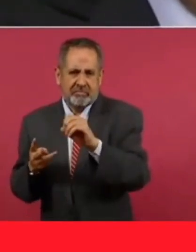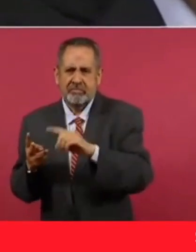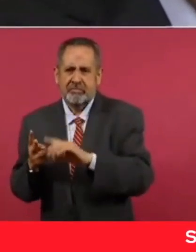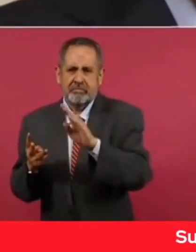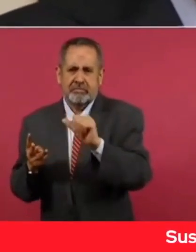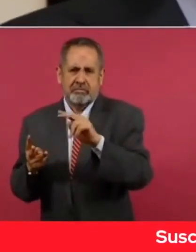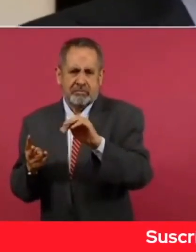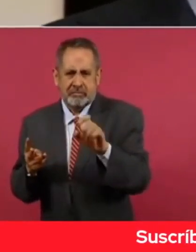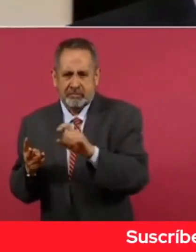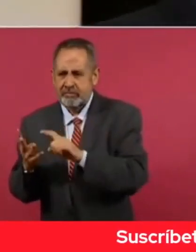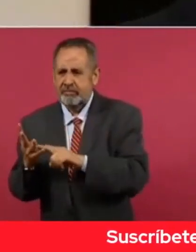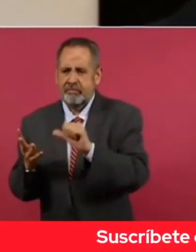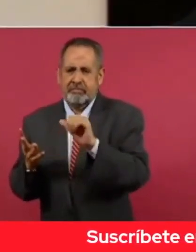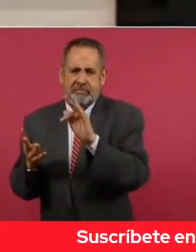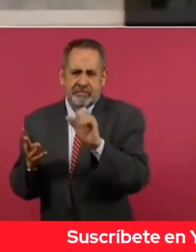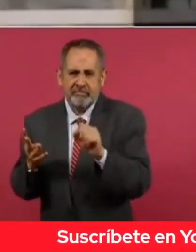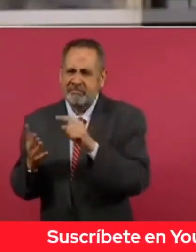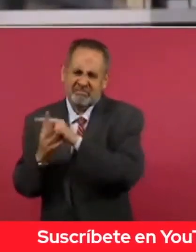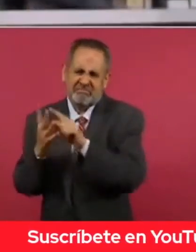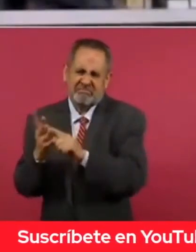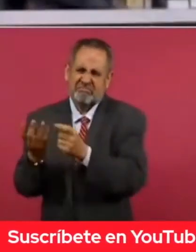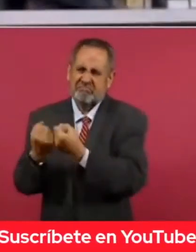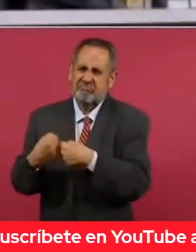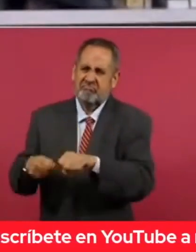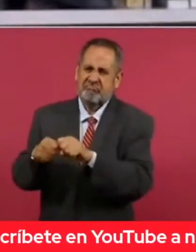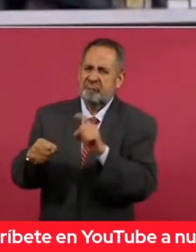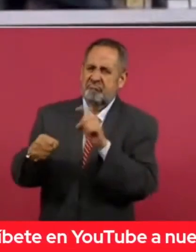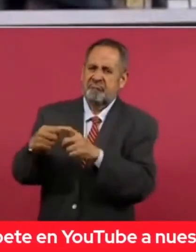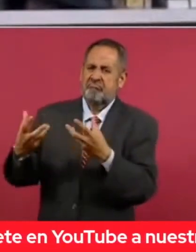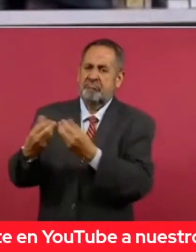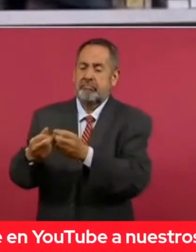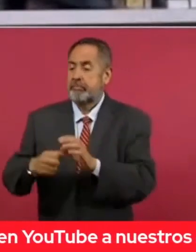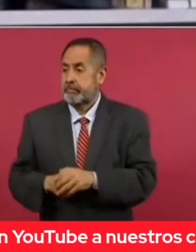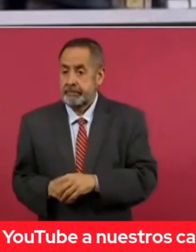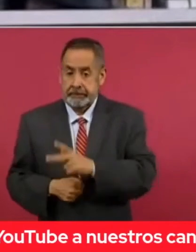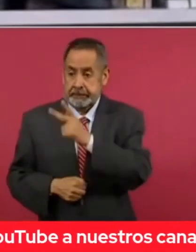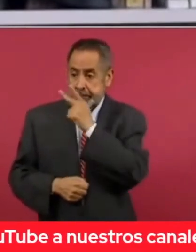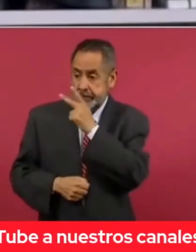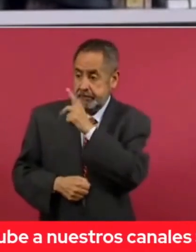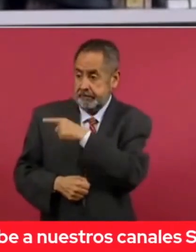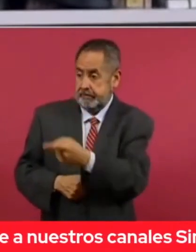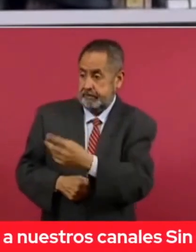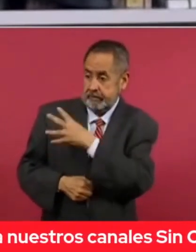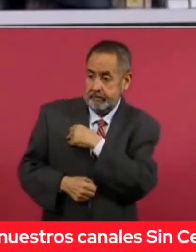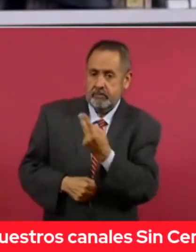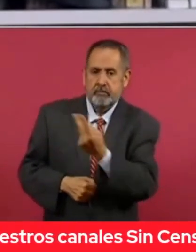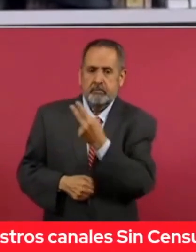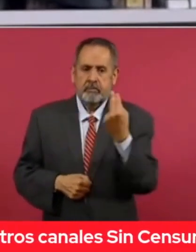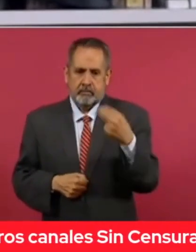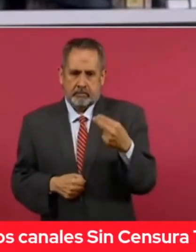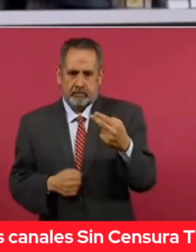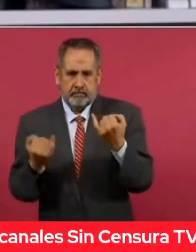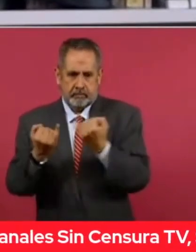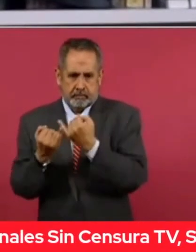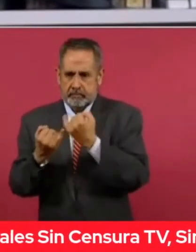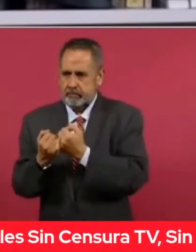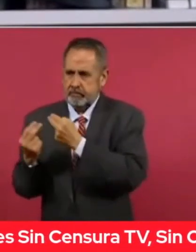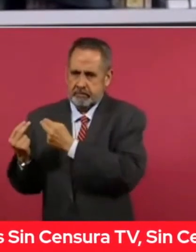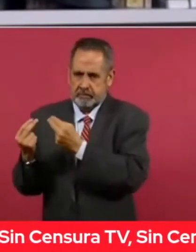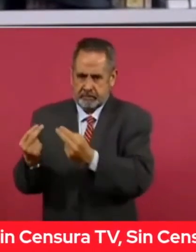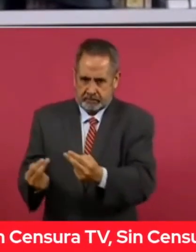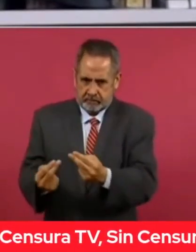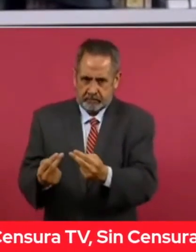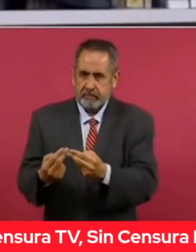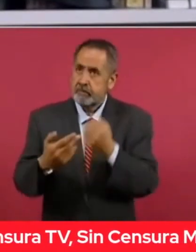Banamex, Alfa, entre otros. Padre e hijo tienen nombres iguales y defienden exactamente